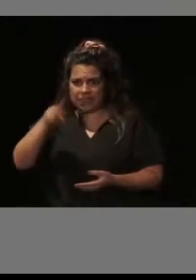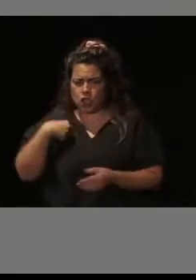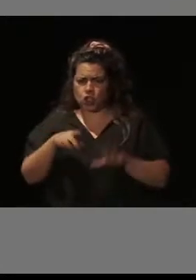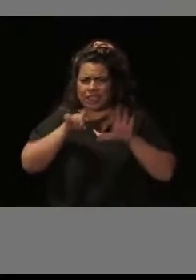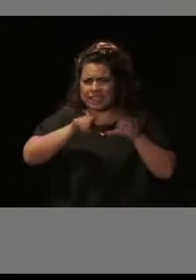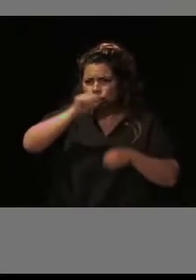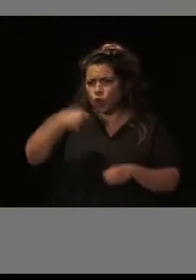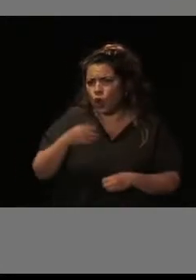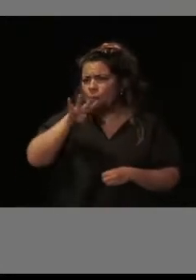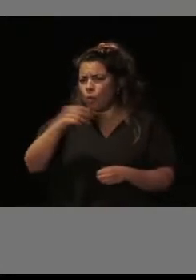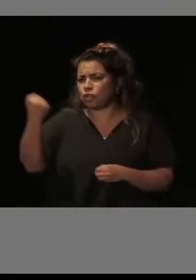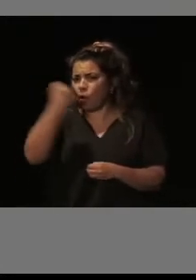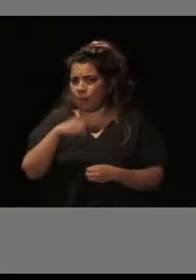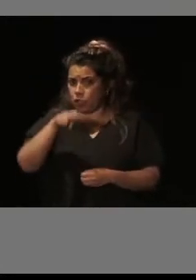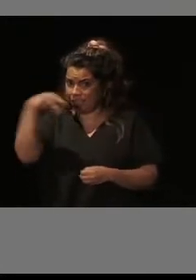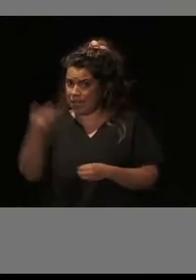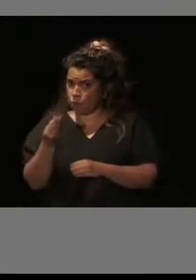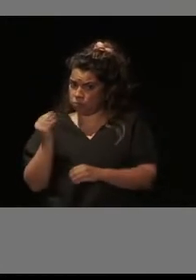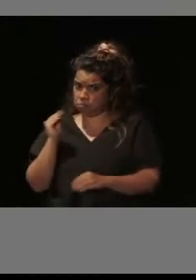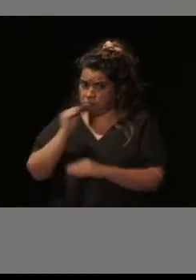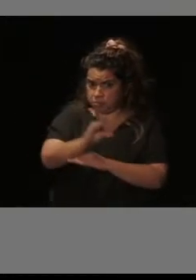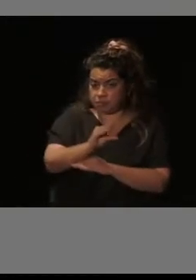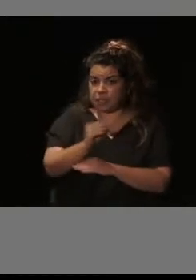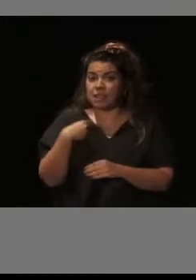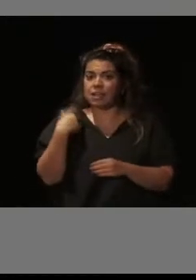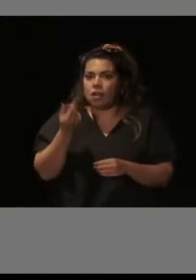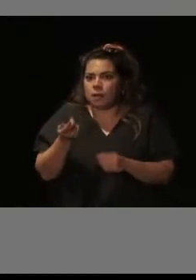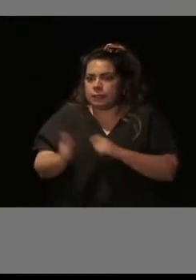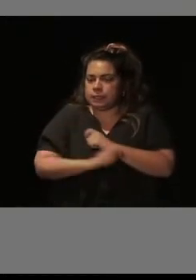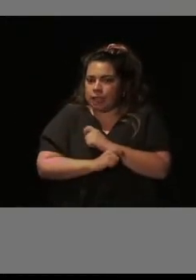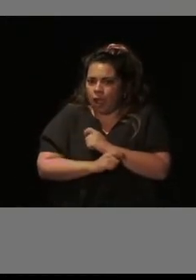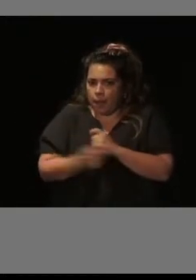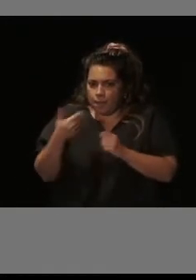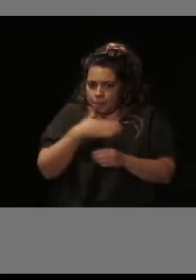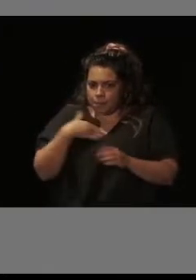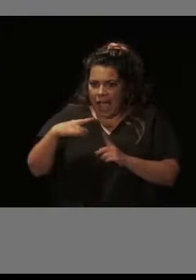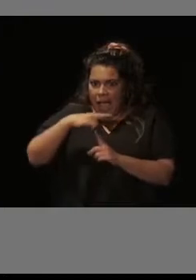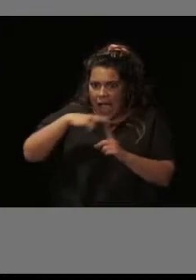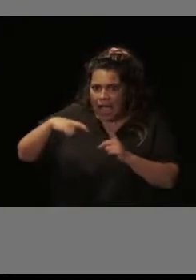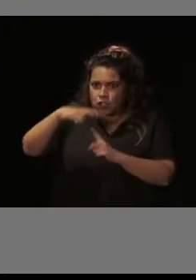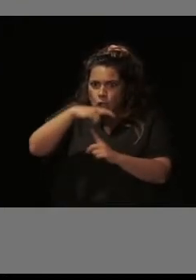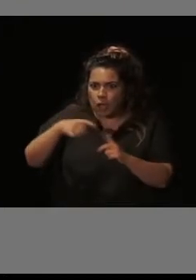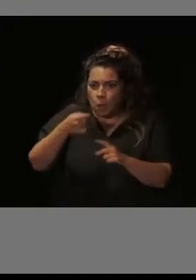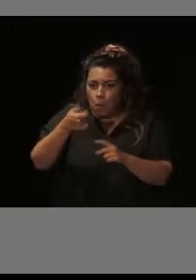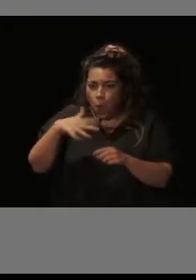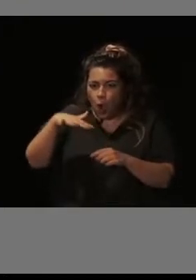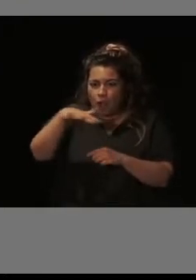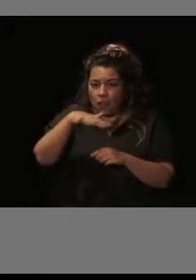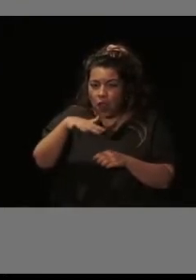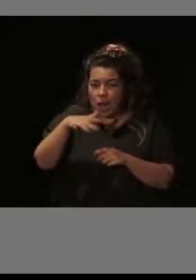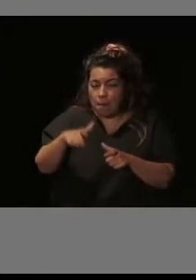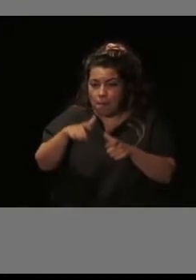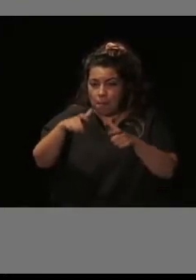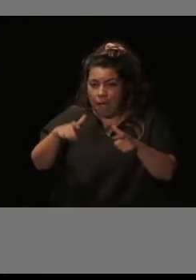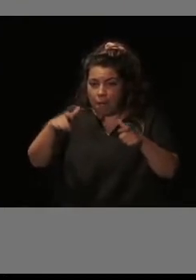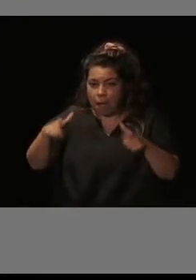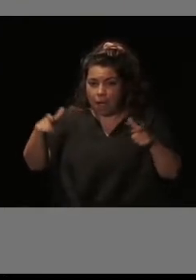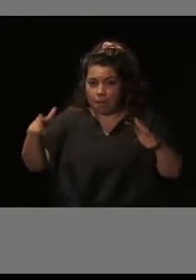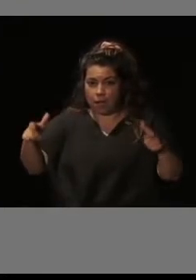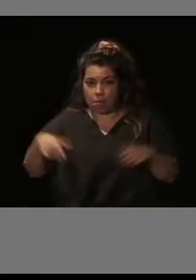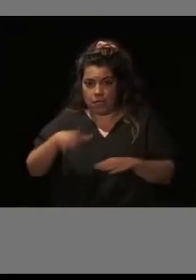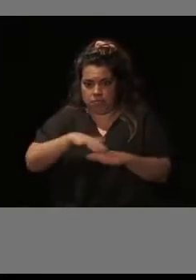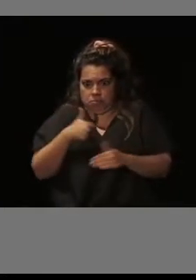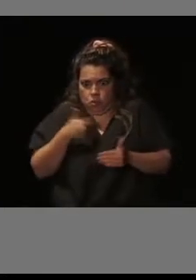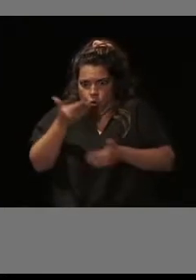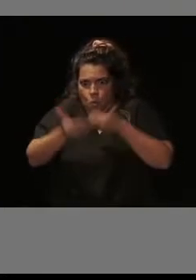,4 millones de euros. La estrategia es cada año ir incorporando nuevos barrios según vayamos mejorando. Es un